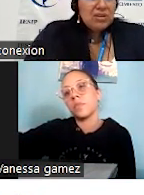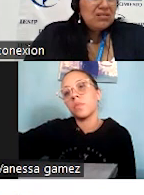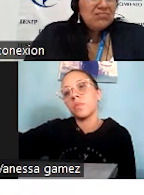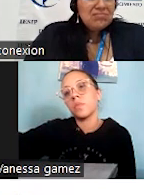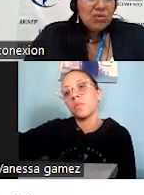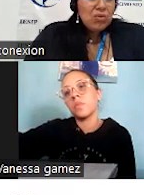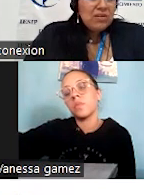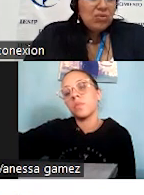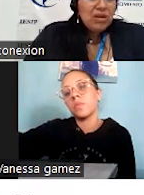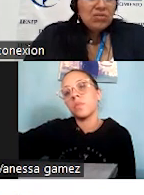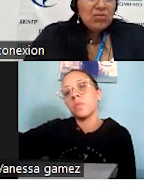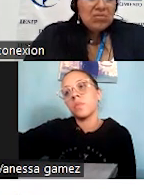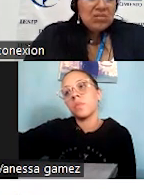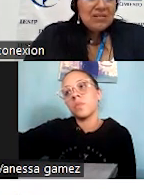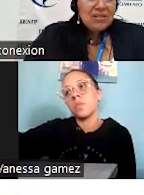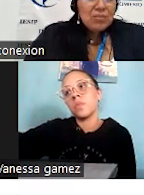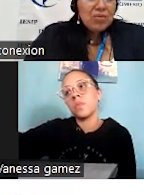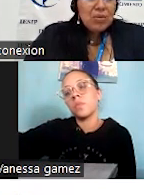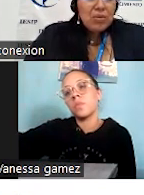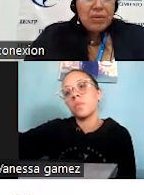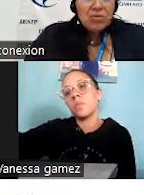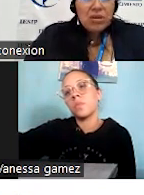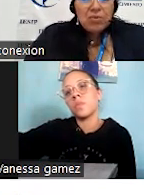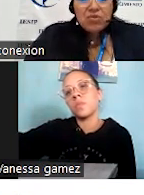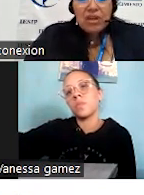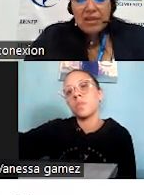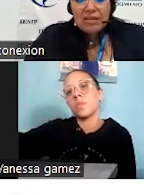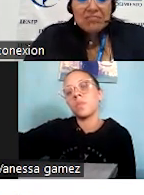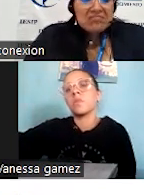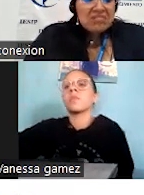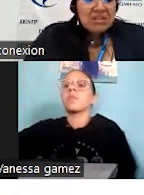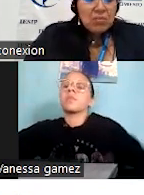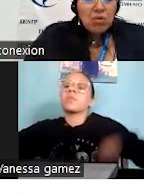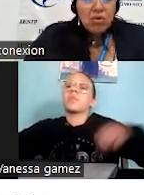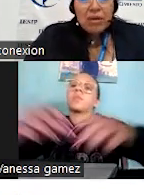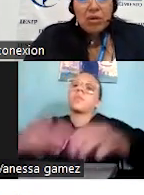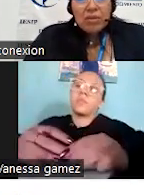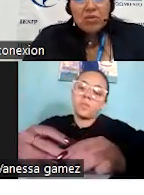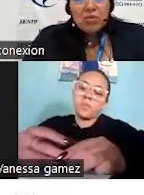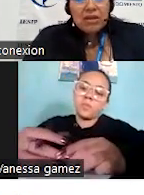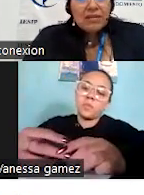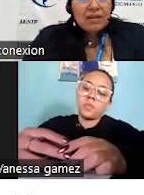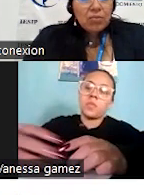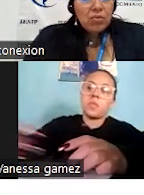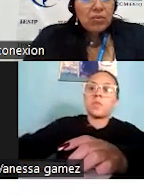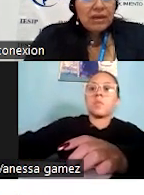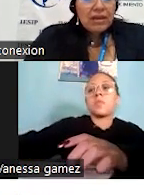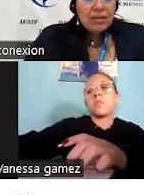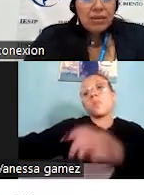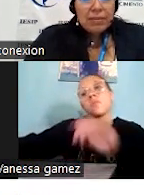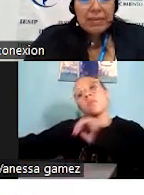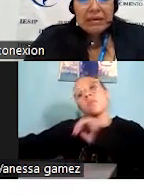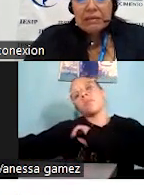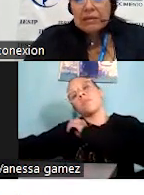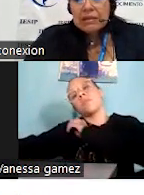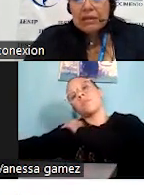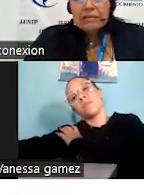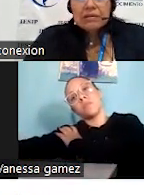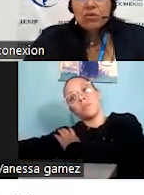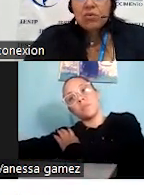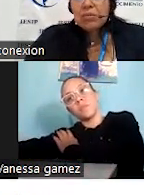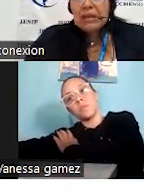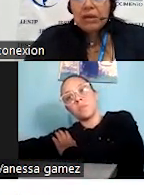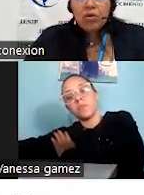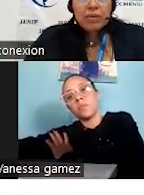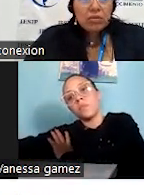¿Por qué? Porque o el celular no no lo contestan tampoco. Me voy para otra posada. Busco más o menos una que esté ubicada en la misma parte y